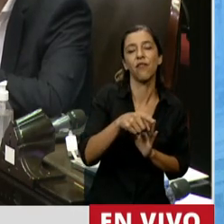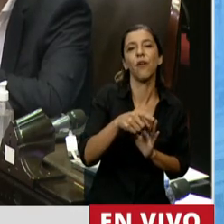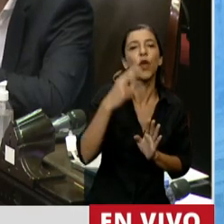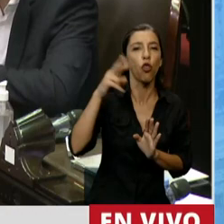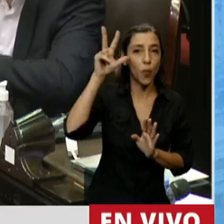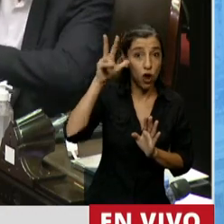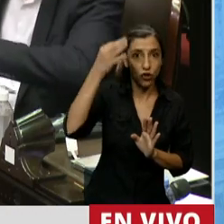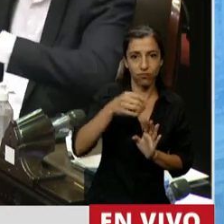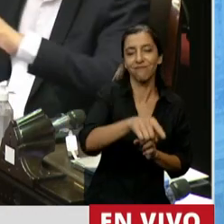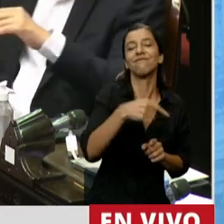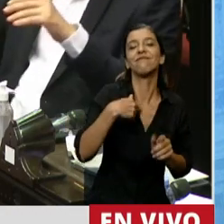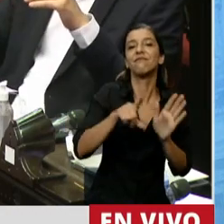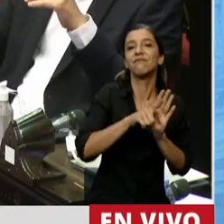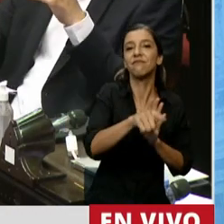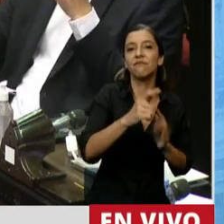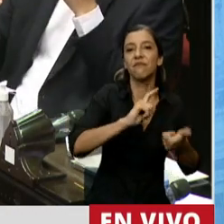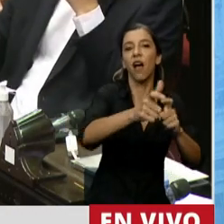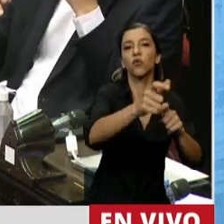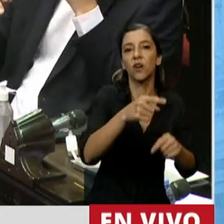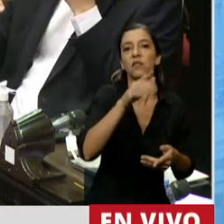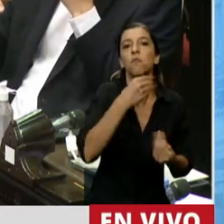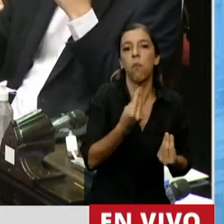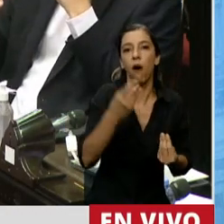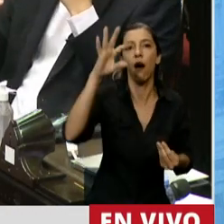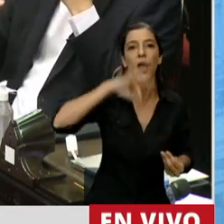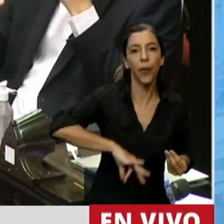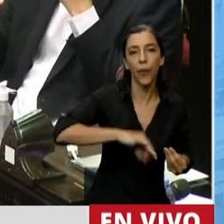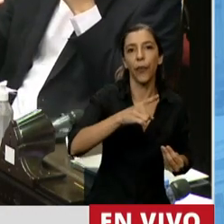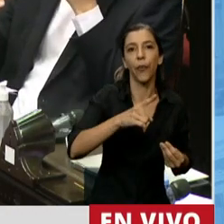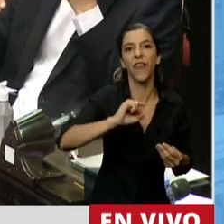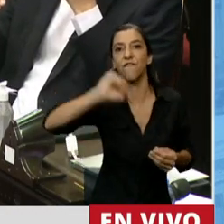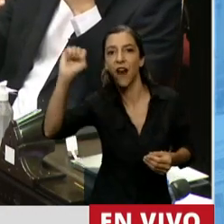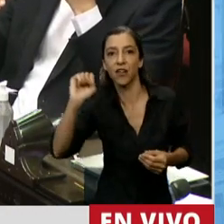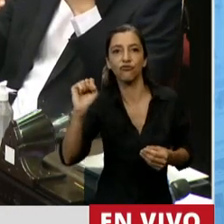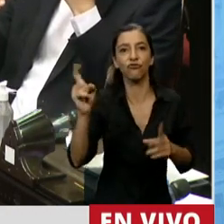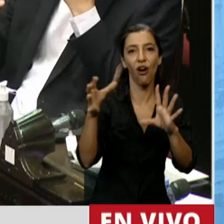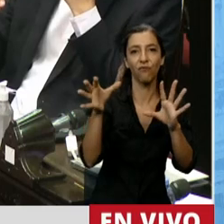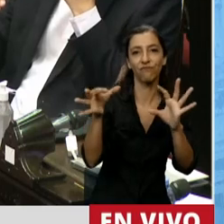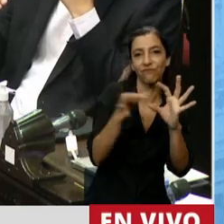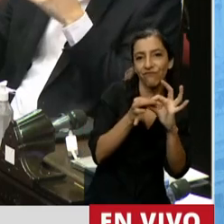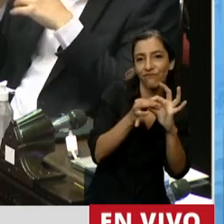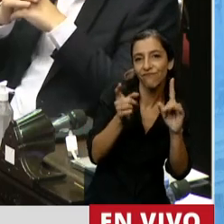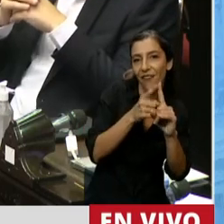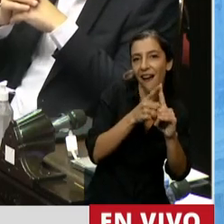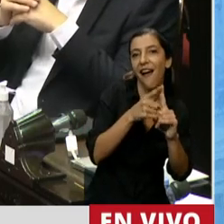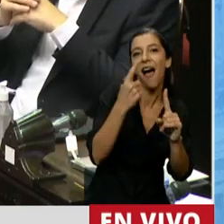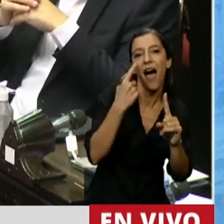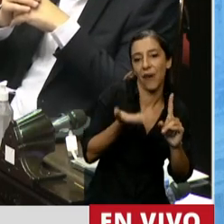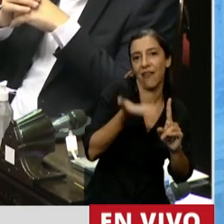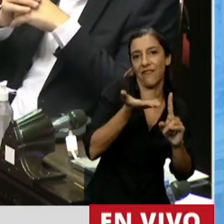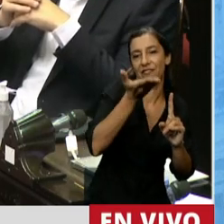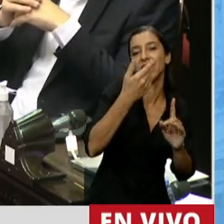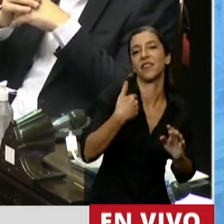el poder adquisitivo frente a la inflación y mejorar un 26% el poder